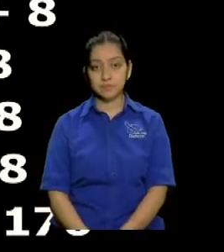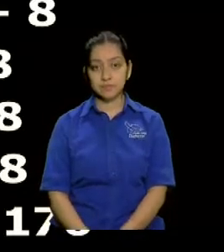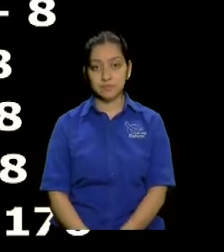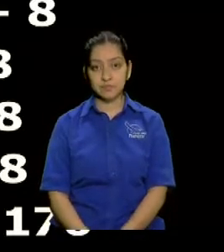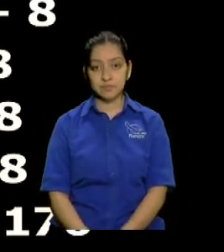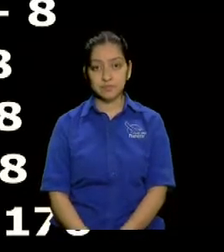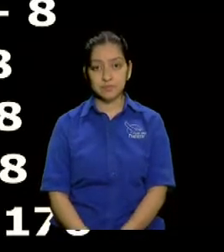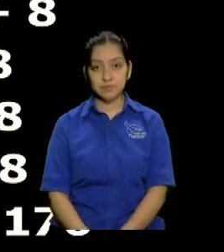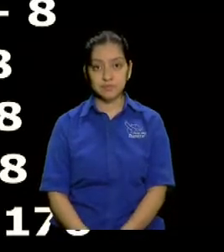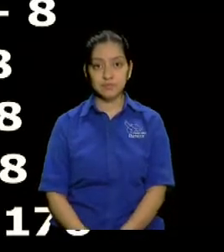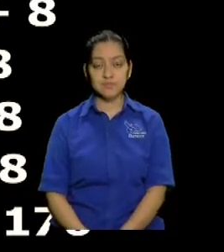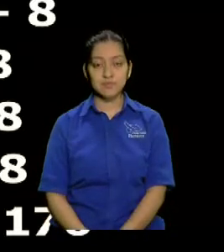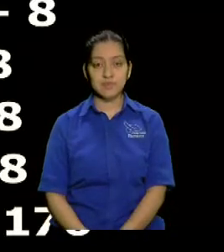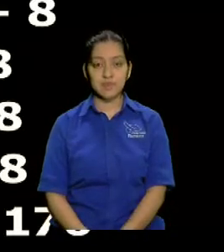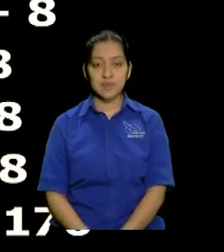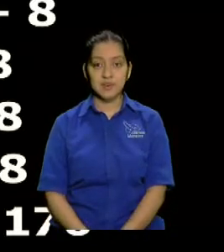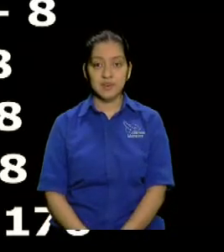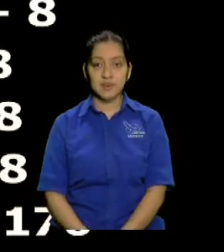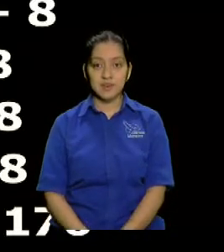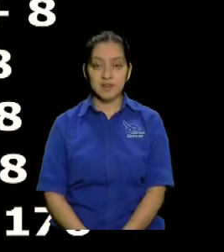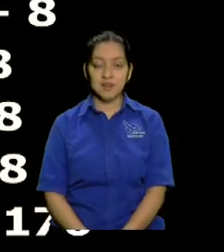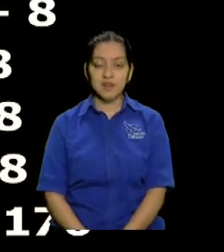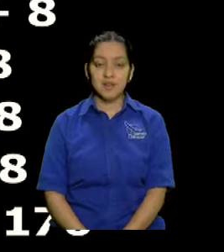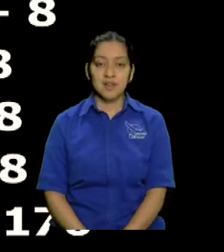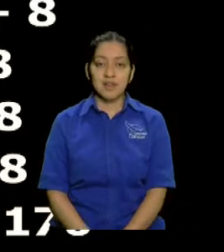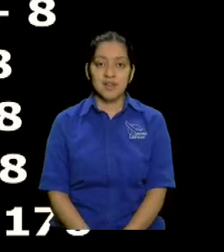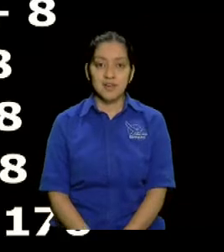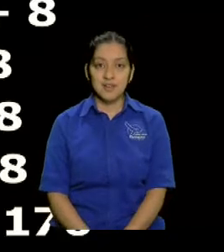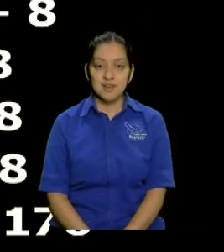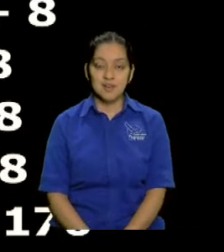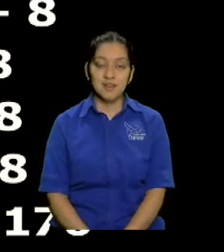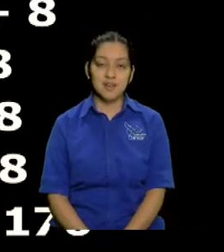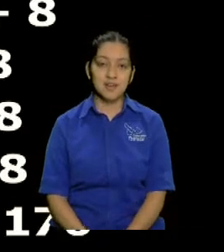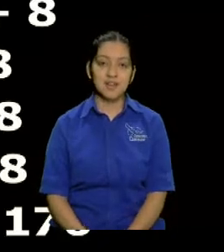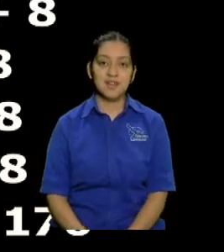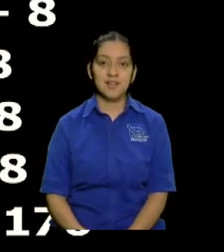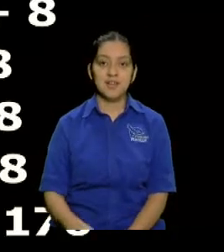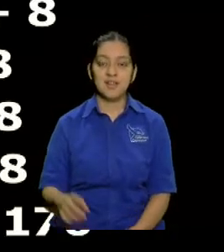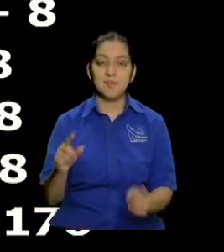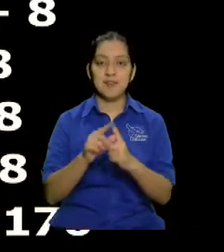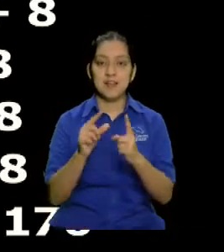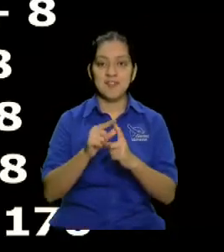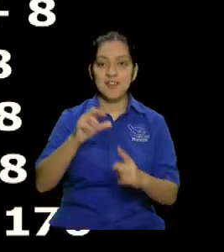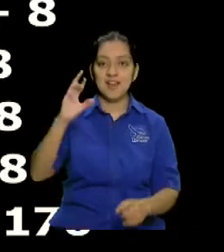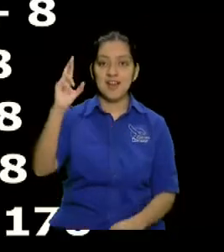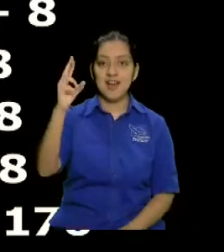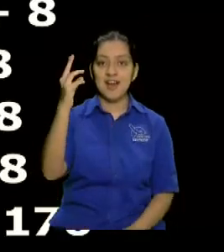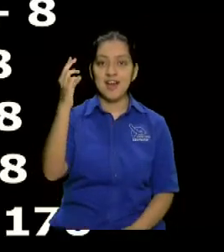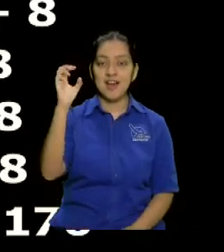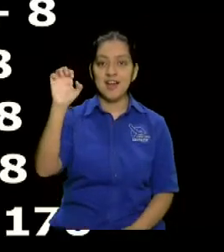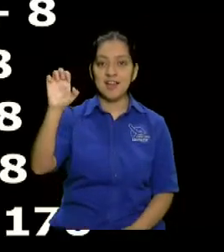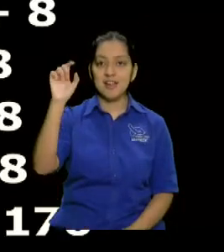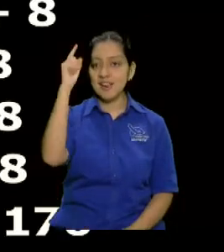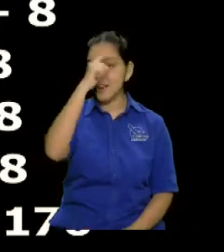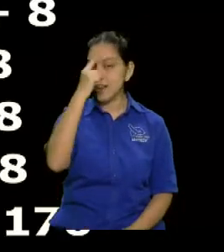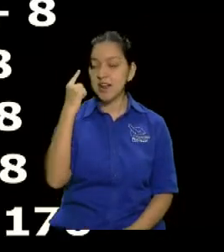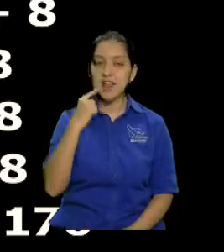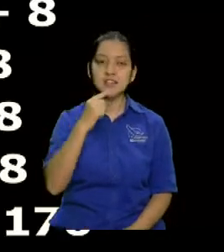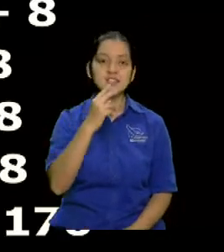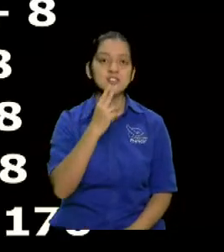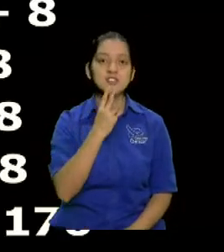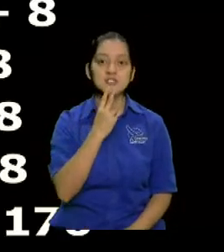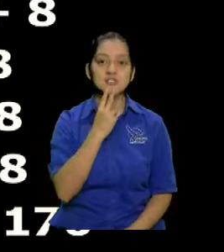Ya le di un adelanto, ¿ah? Pero no es por donde usted cree, pero es la Resh. Por eso me atreví a dárselo, ¿ah?